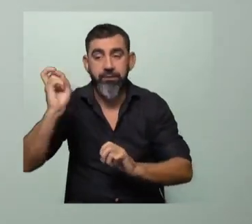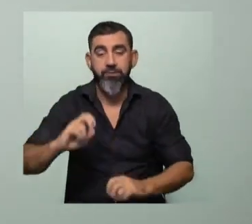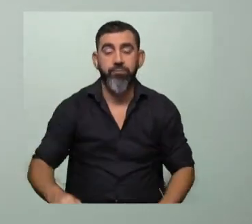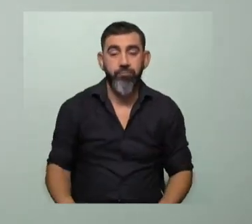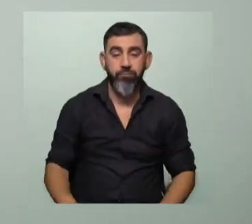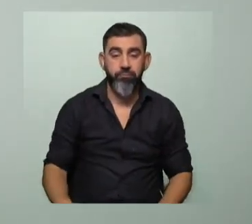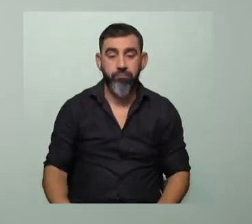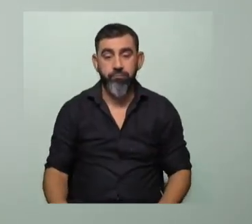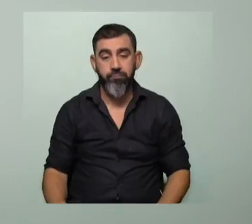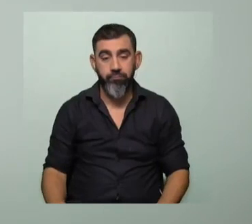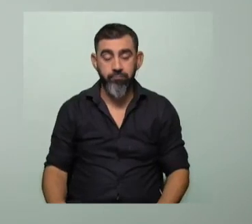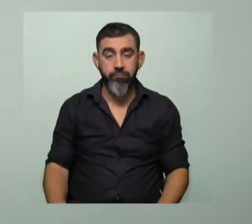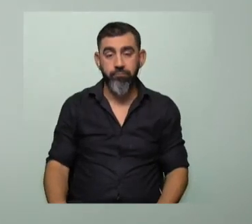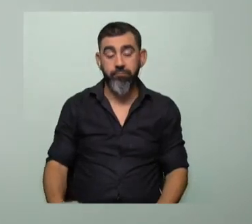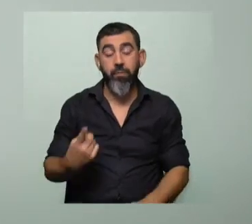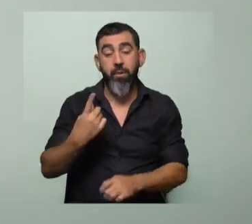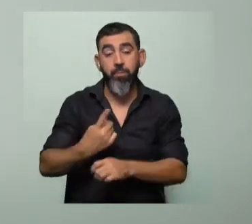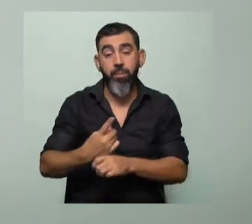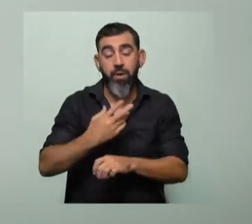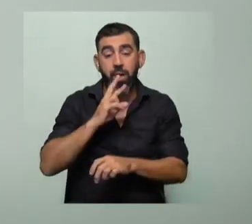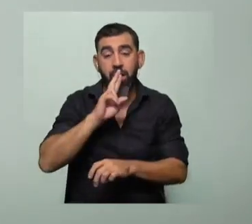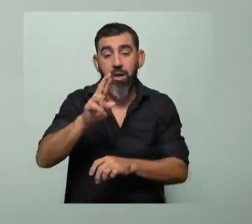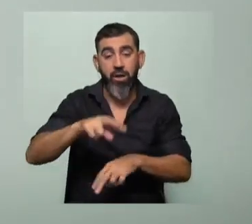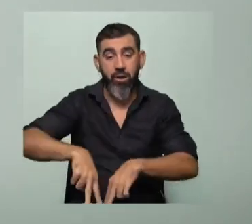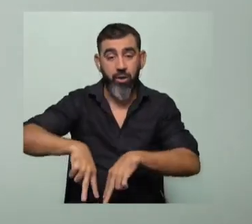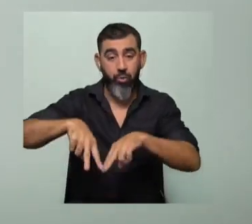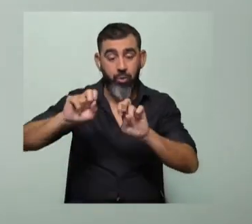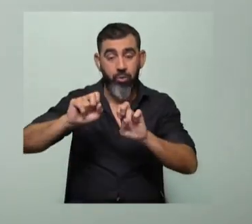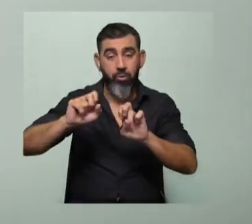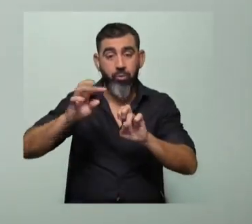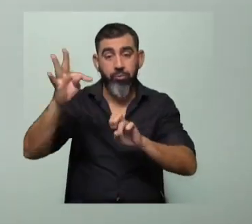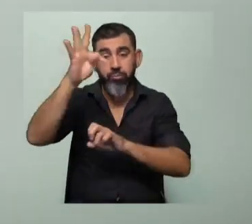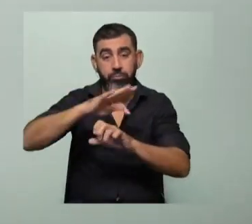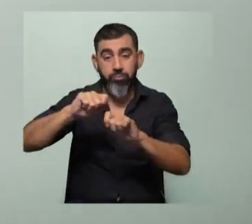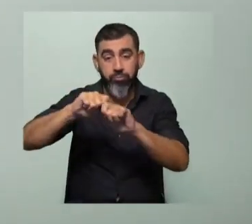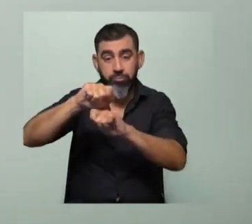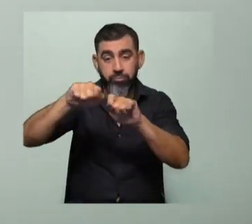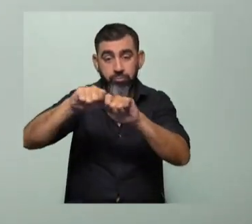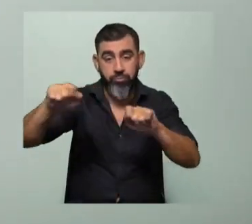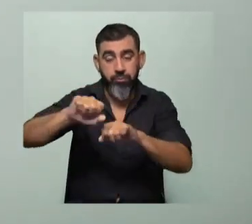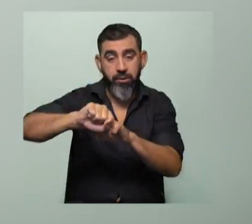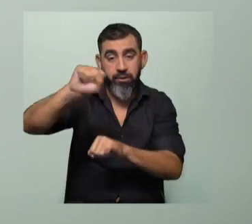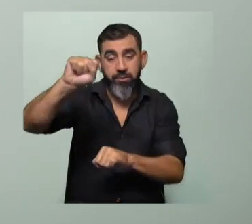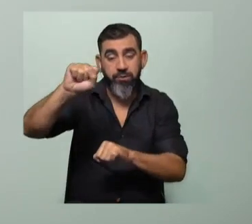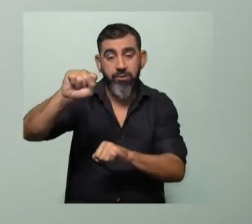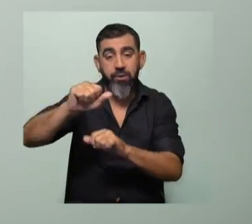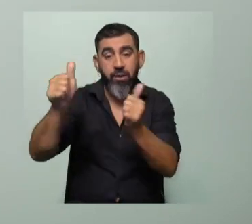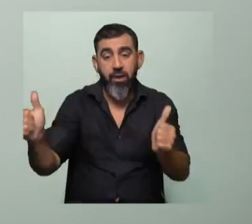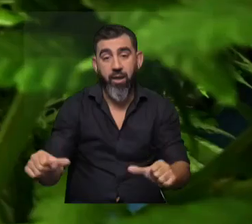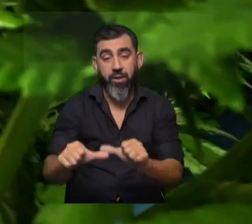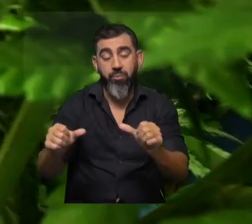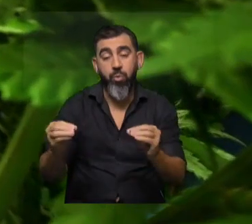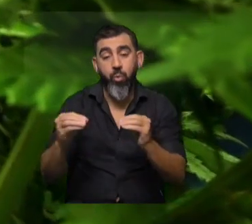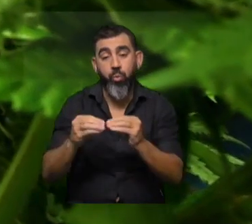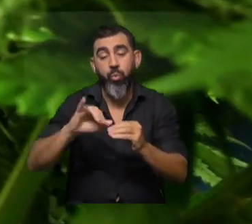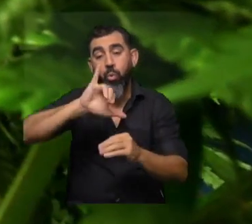Como preliminar de este estudio que ya terminó es una tesis maestría que estamos llevando adelante con Juan Pablo Damián y